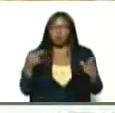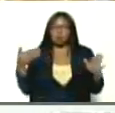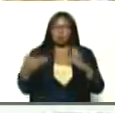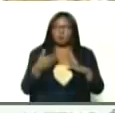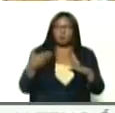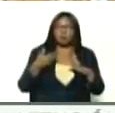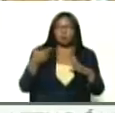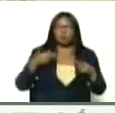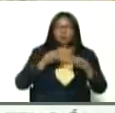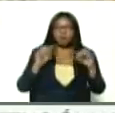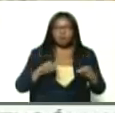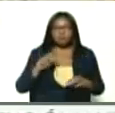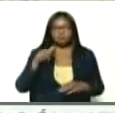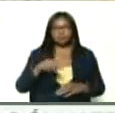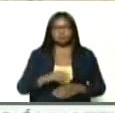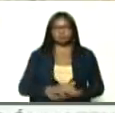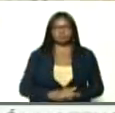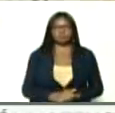verdaderamente,